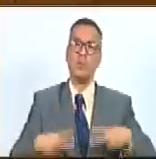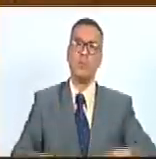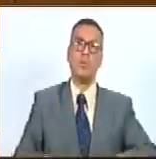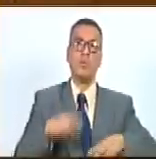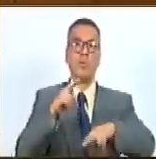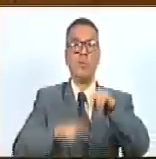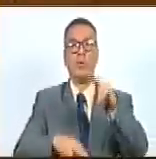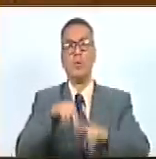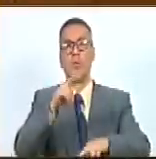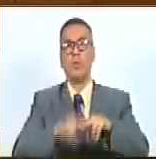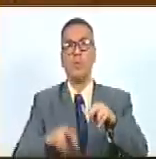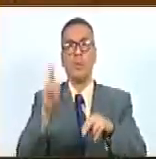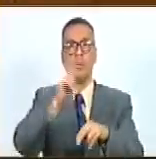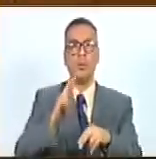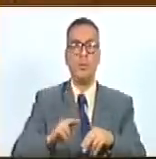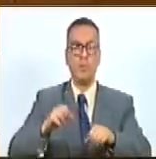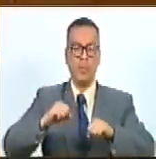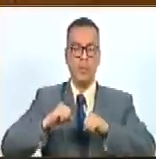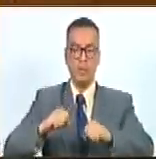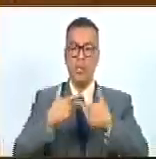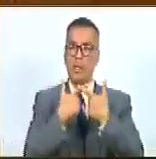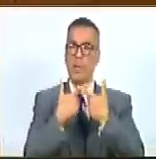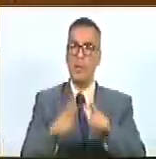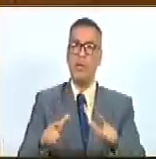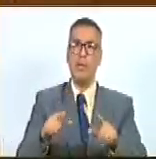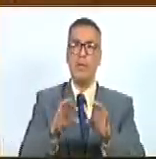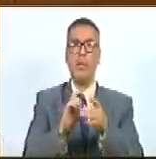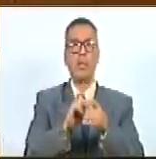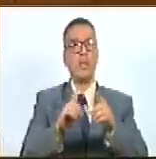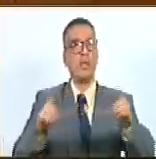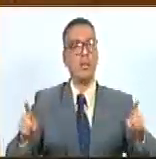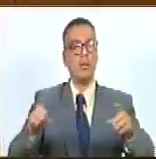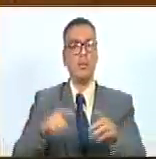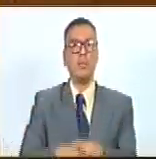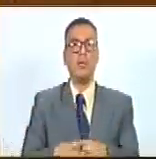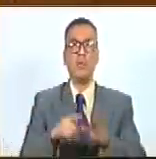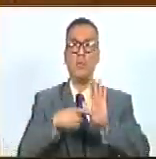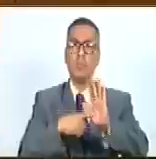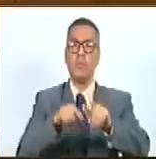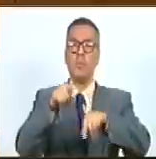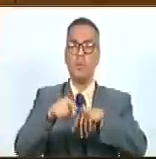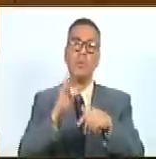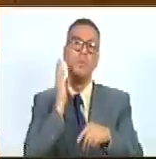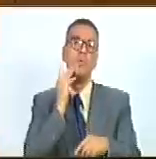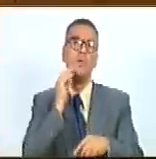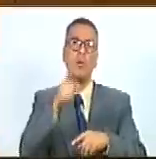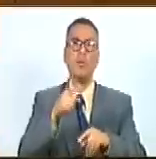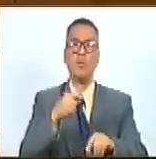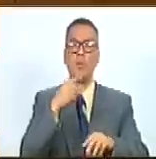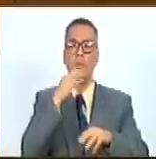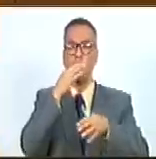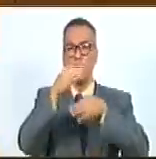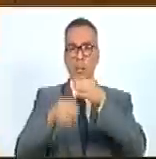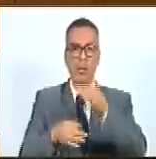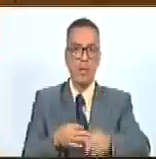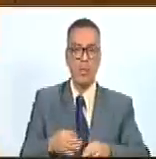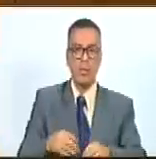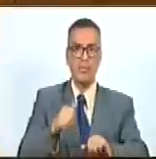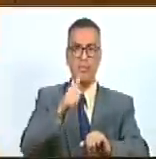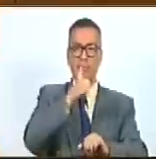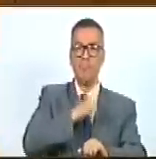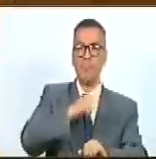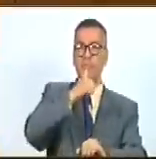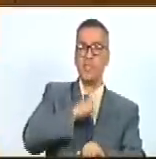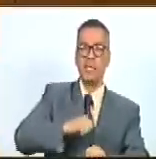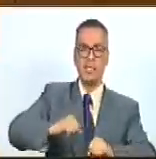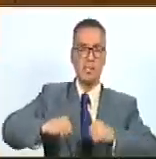la construcción de repúblicas soberanas libres e independientes demostrando un ejemplo de expresión de resistencia